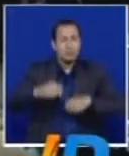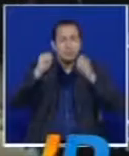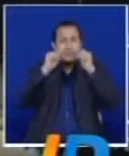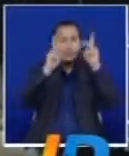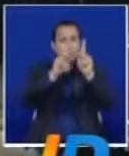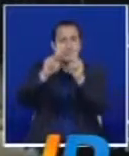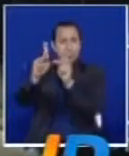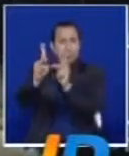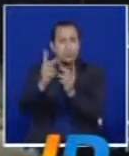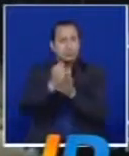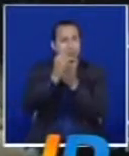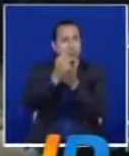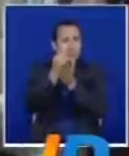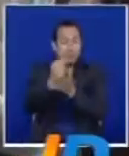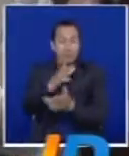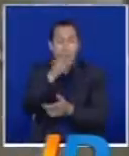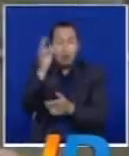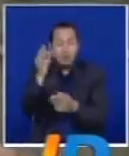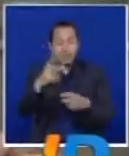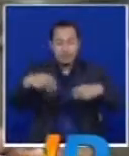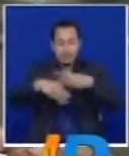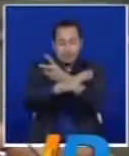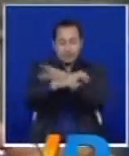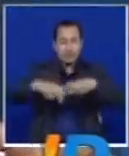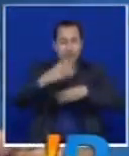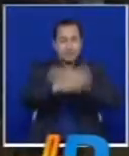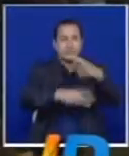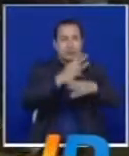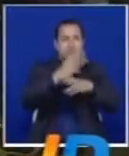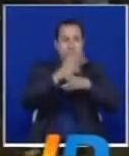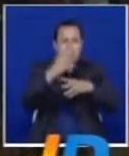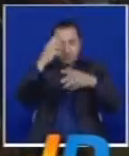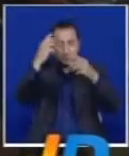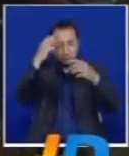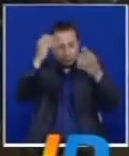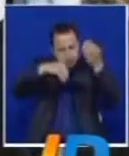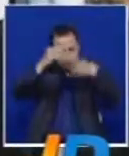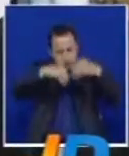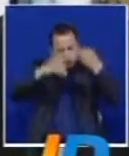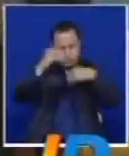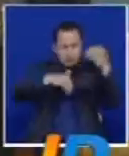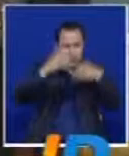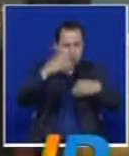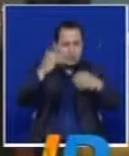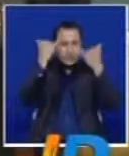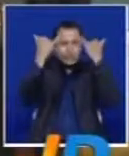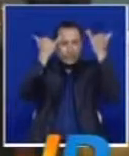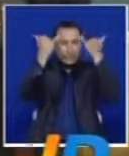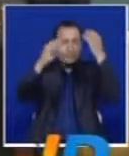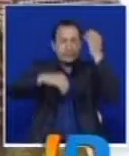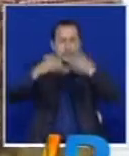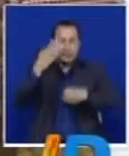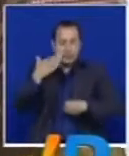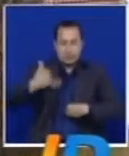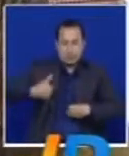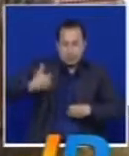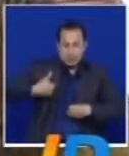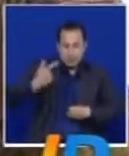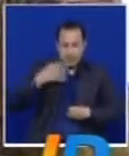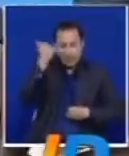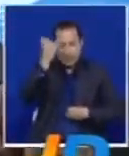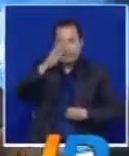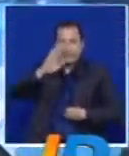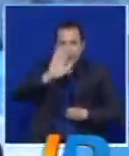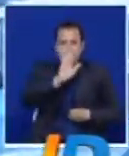Raúl Cuero es el fundador de los Parques Mundiales para la Creatividad, que son espacios en los que se estimula la inventiva de los jóvenes. Para él, el desarrollo